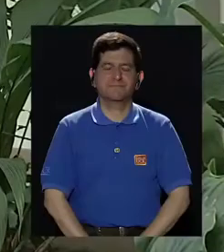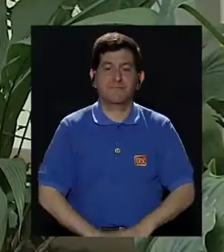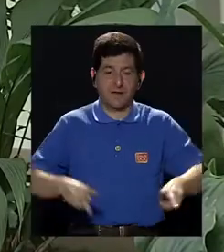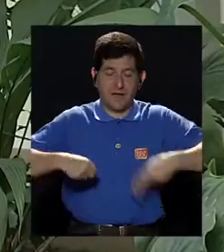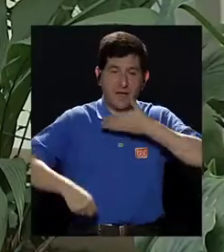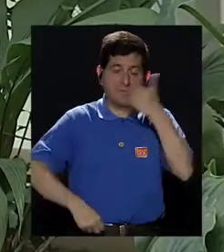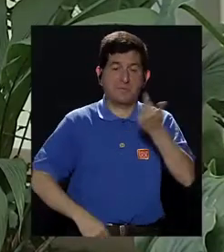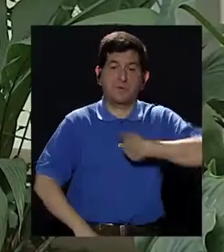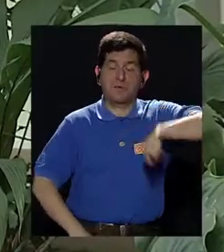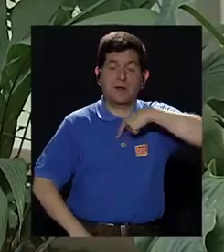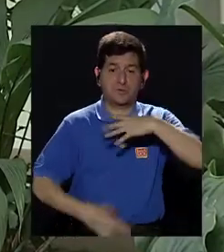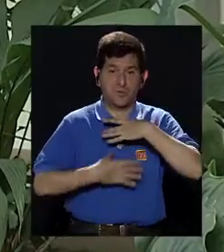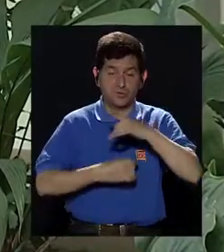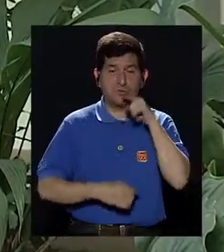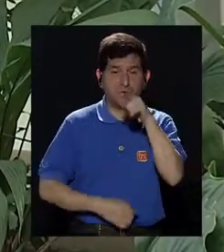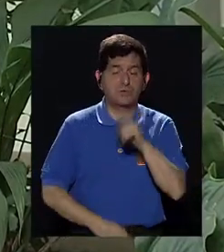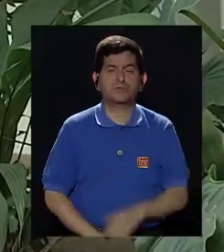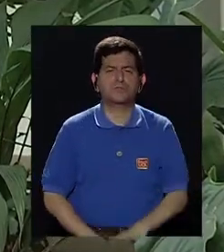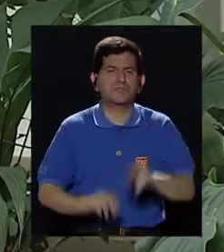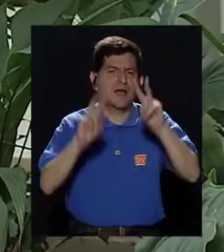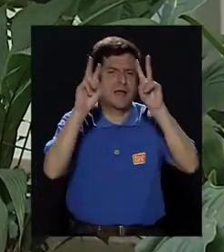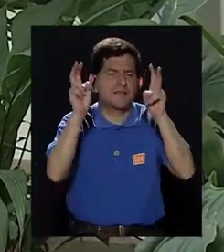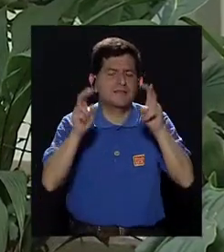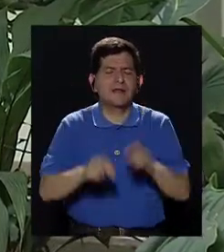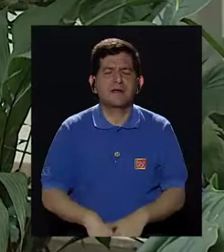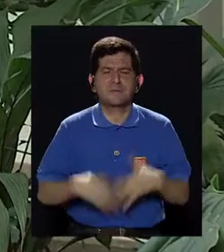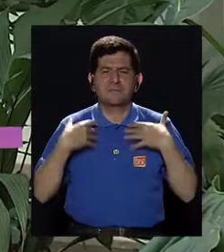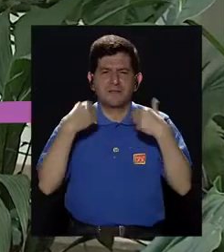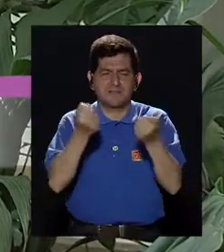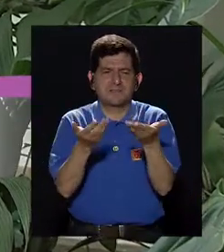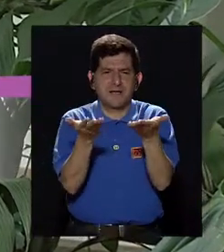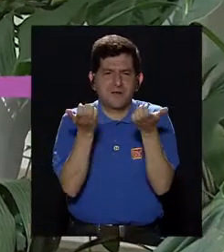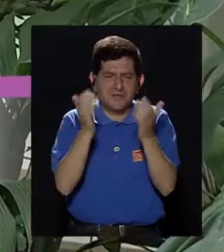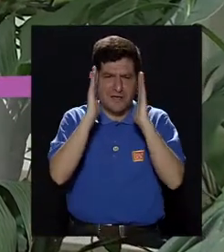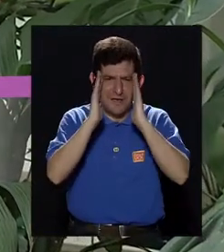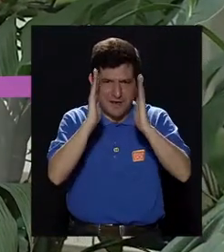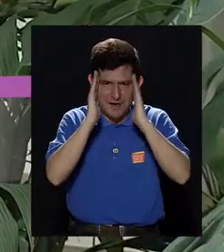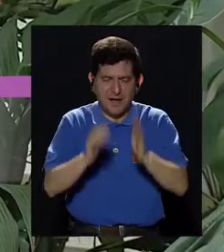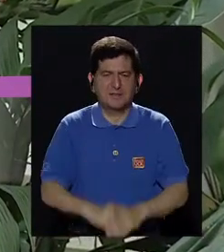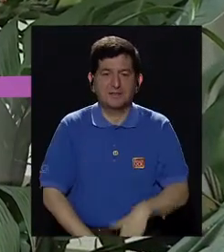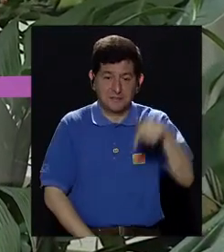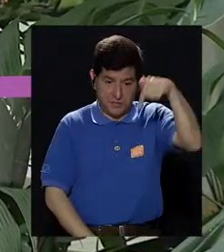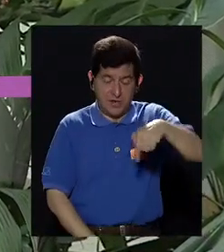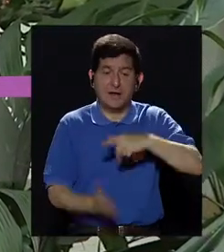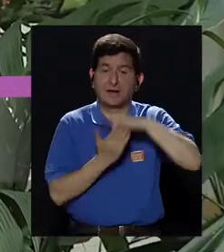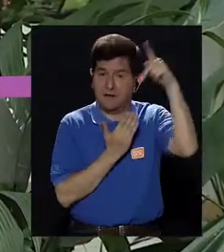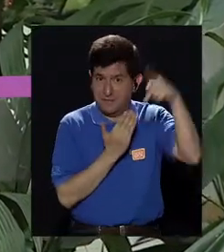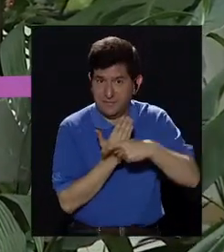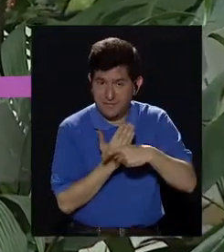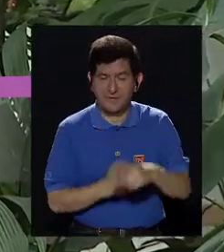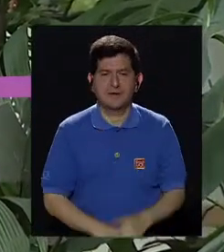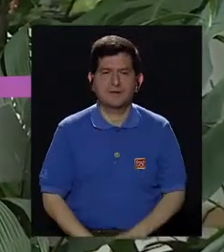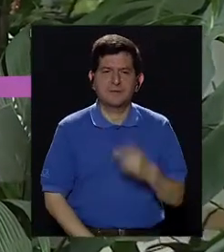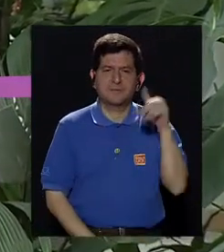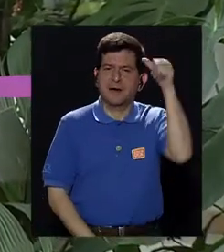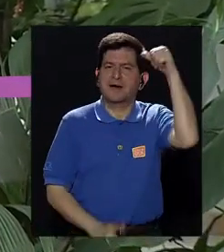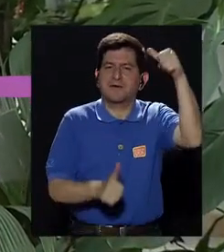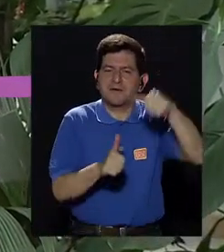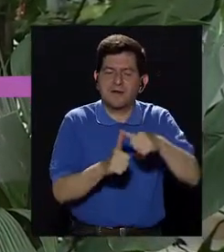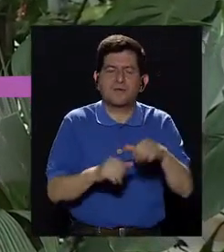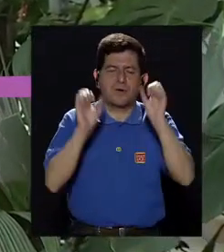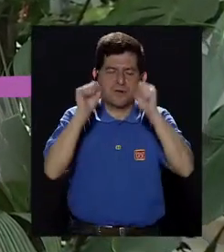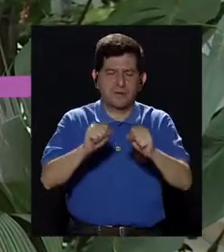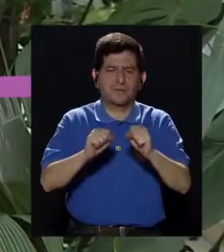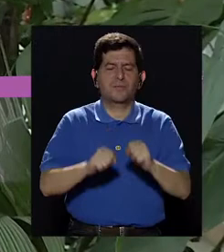En Vivir Mejor nos interesa que usted nos haga llegar esos temas de salud, que usted desea que se aborden cada día aquí en nuestro programa, por eso